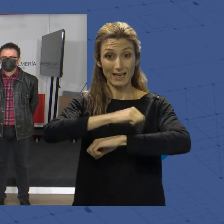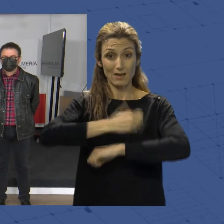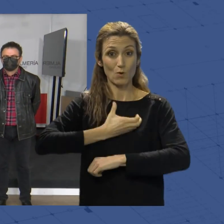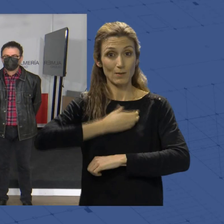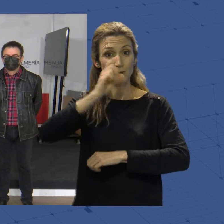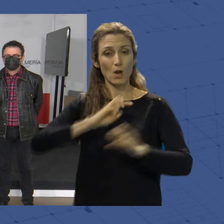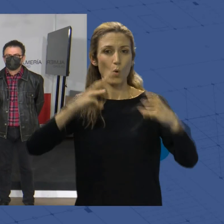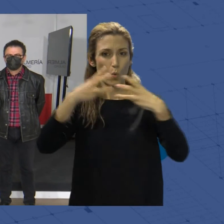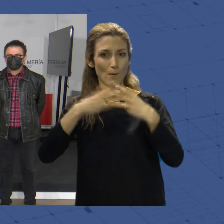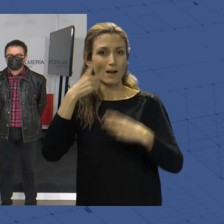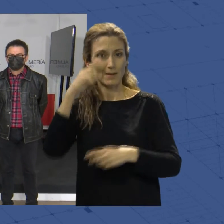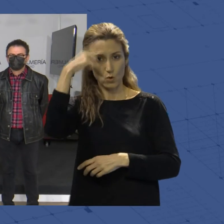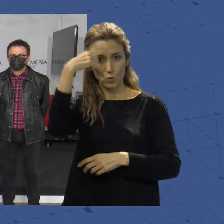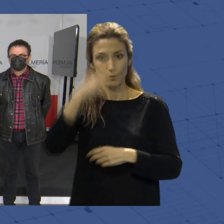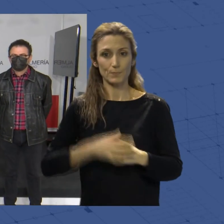taquilla municipal y en la web de Almería Cultura.